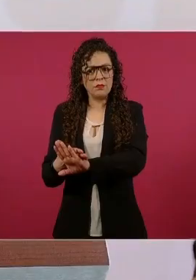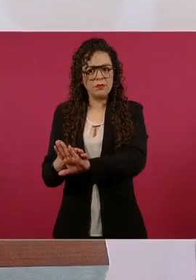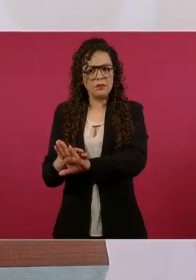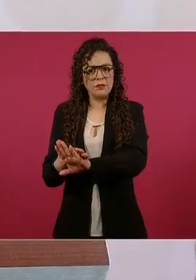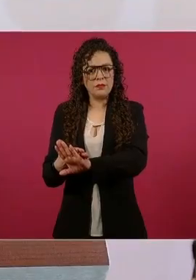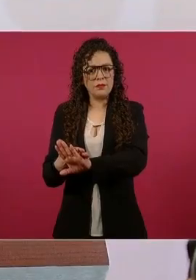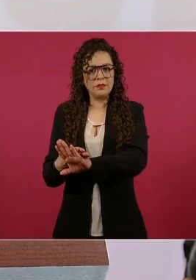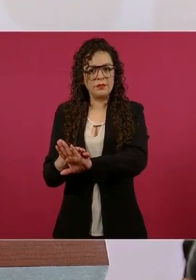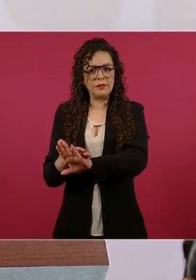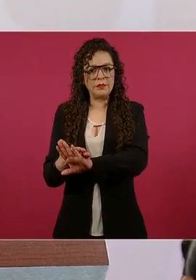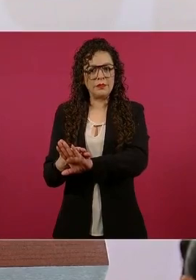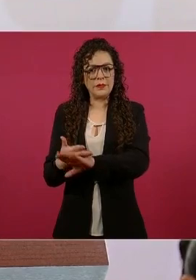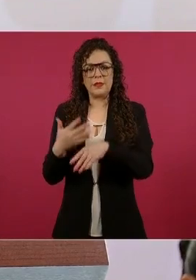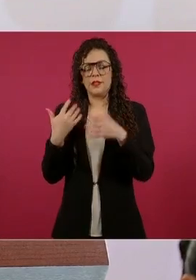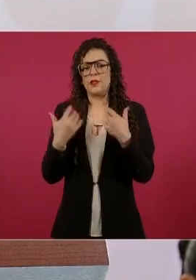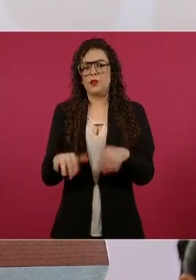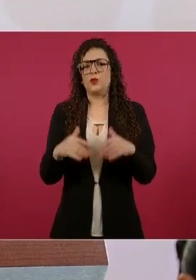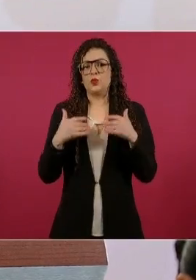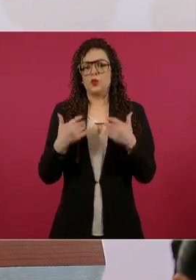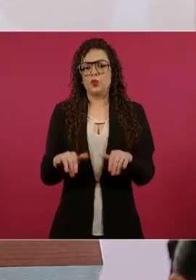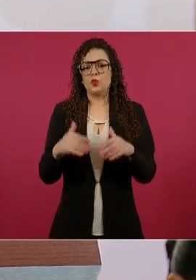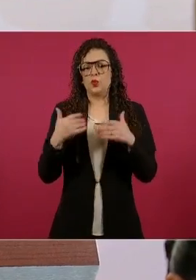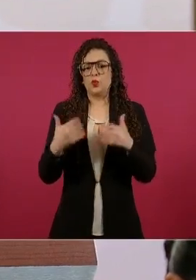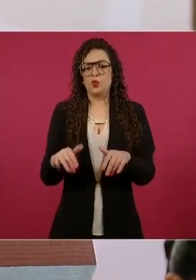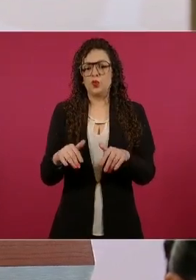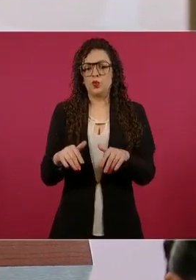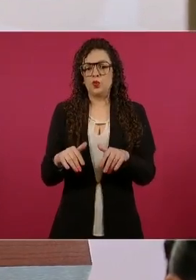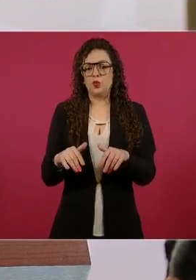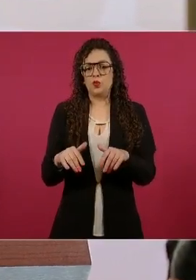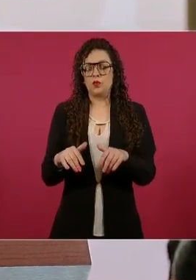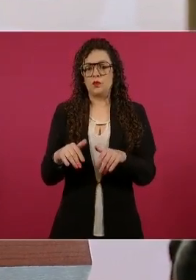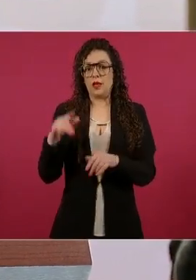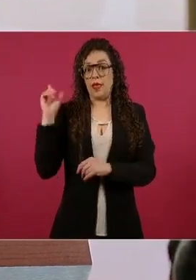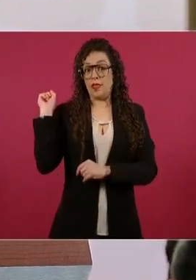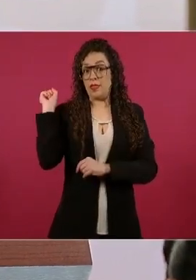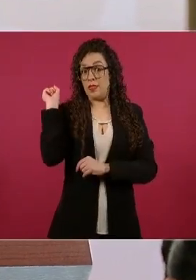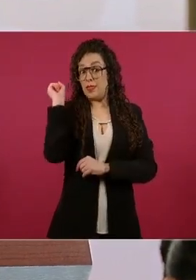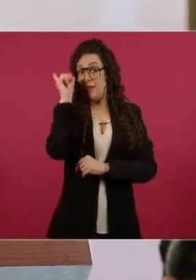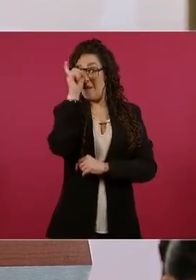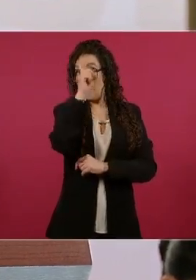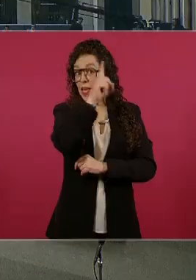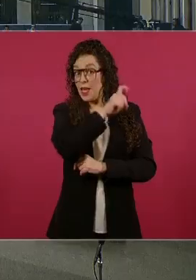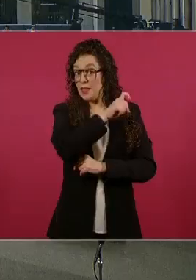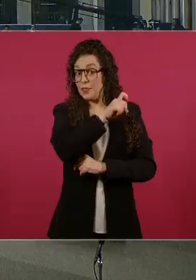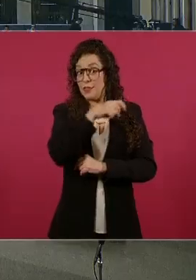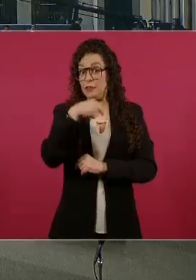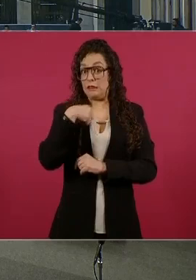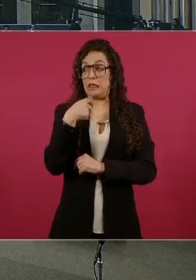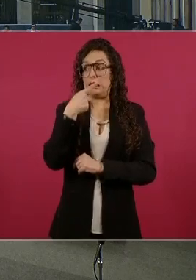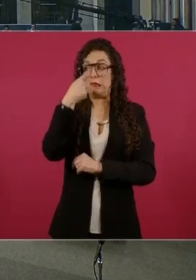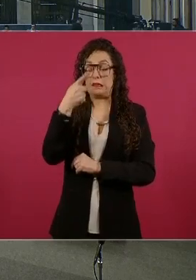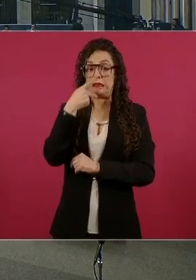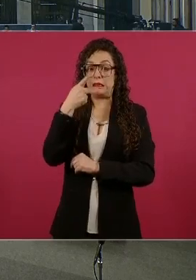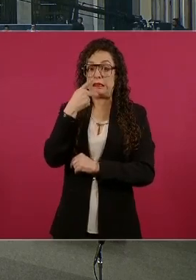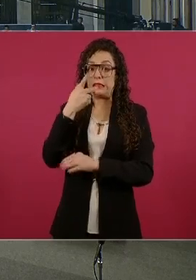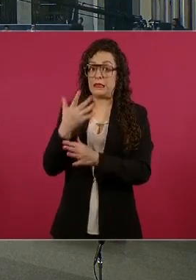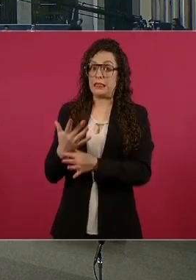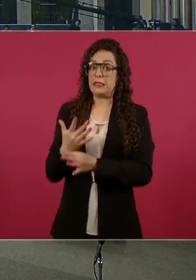metí en un problema, es todo un desafío, pero es interesante. Entonces,